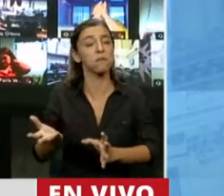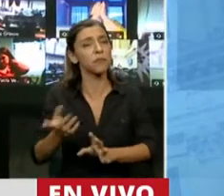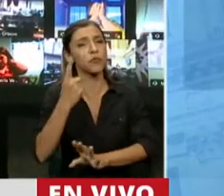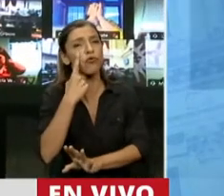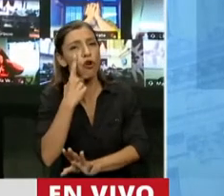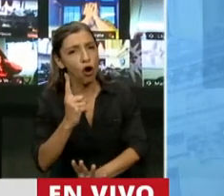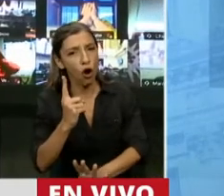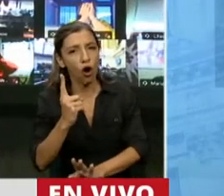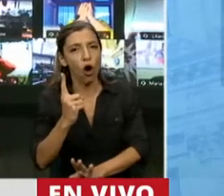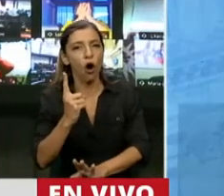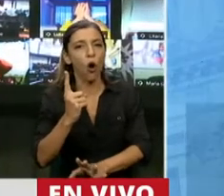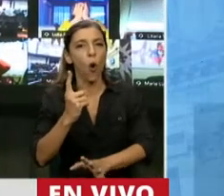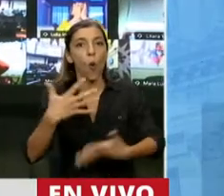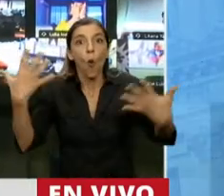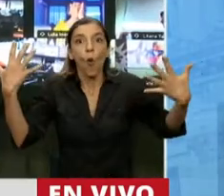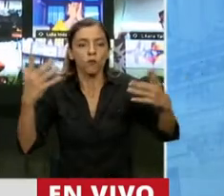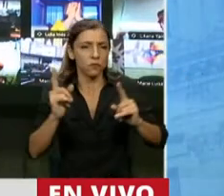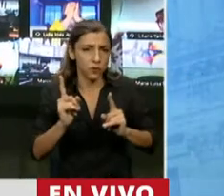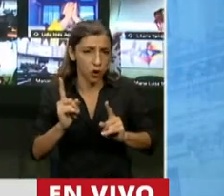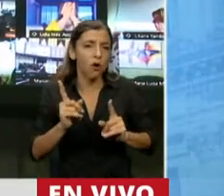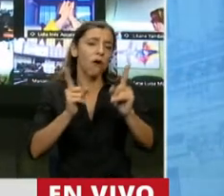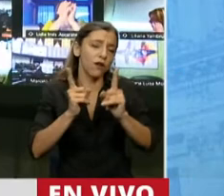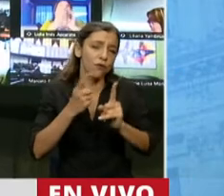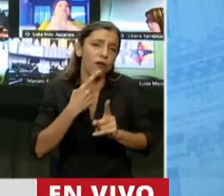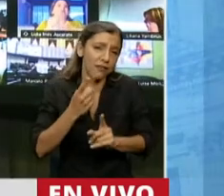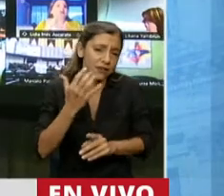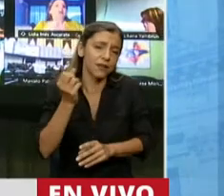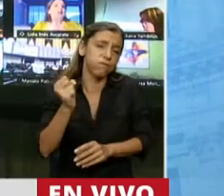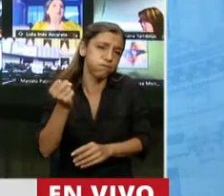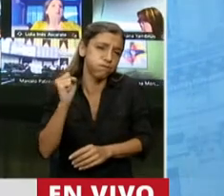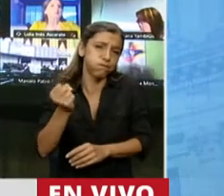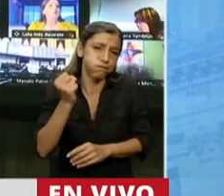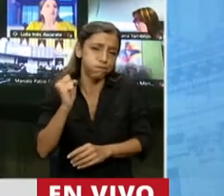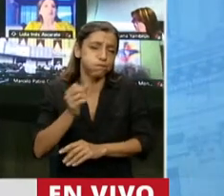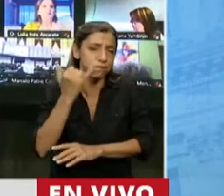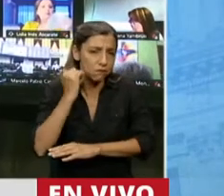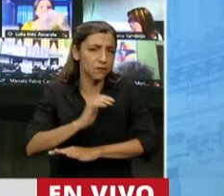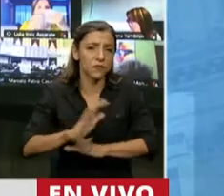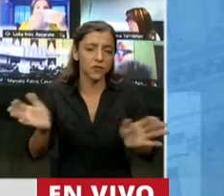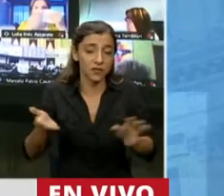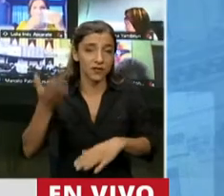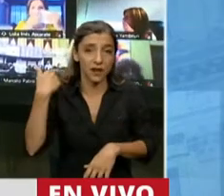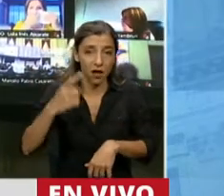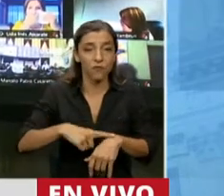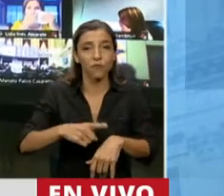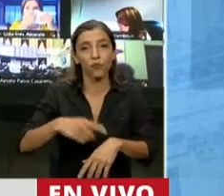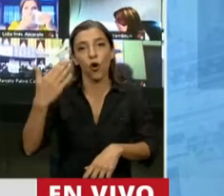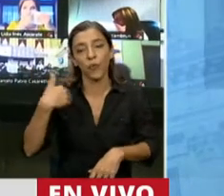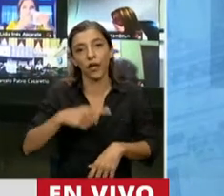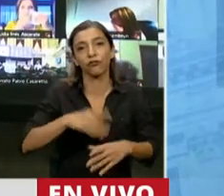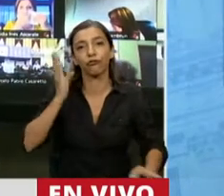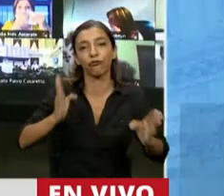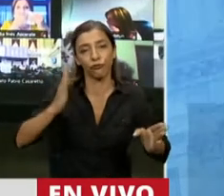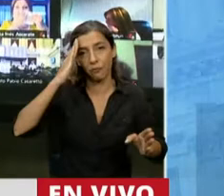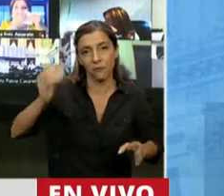anteriores, podría decir, ya pasó. Ya pasó, ya pasó cuando en la época de la